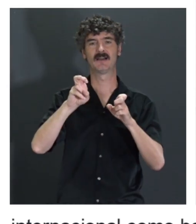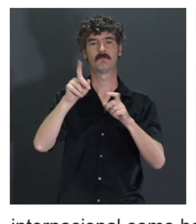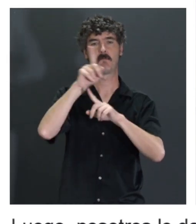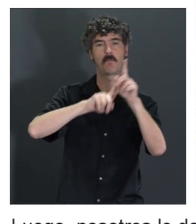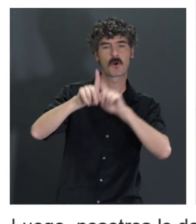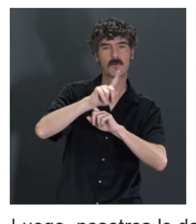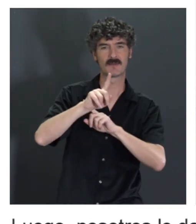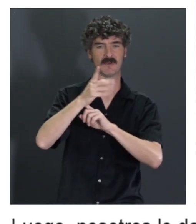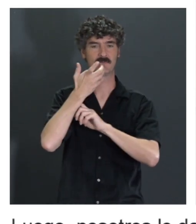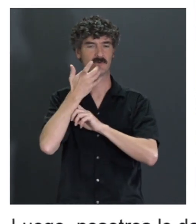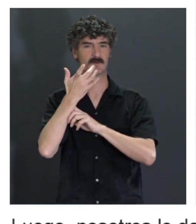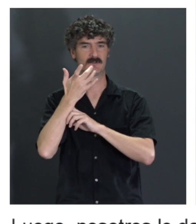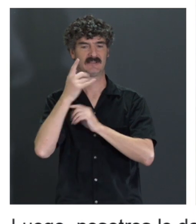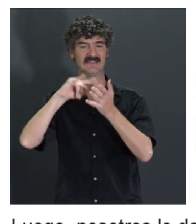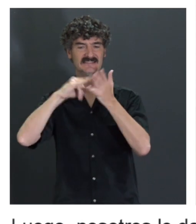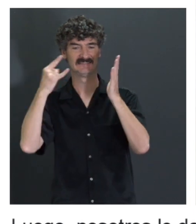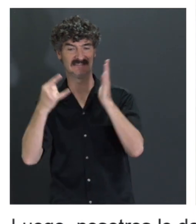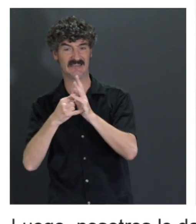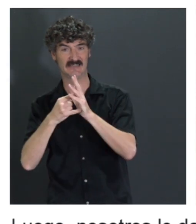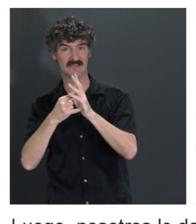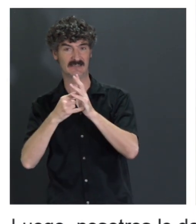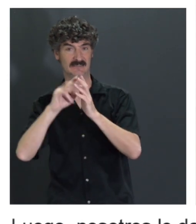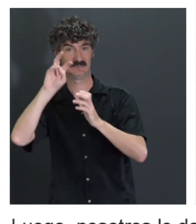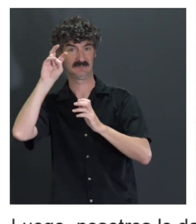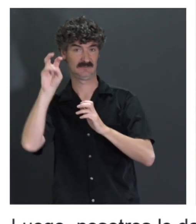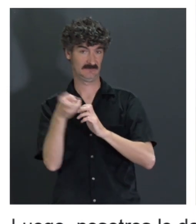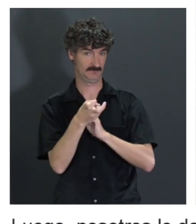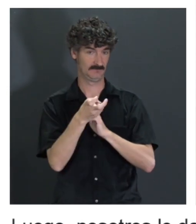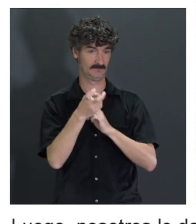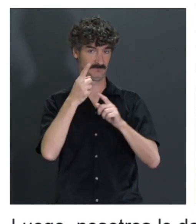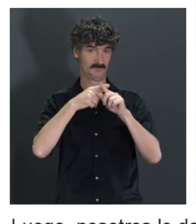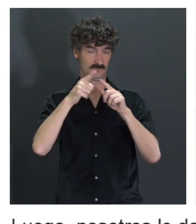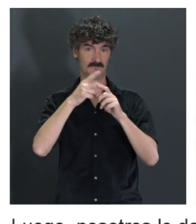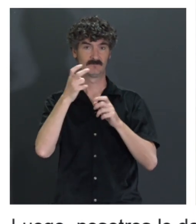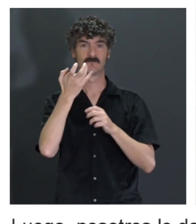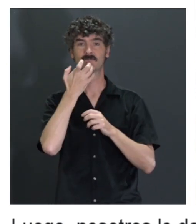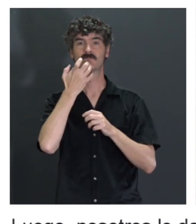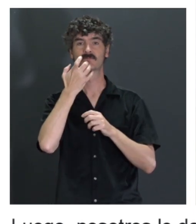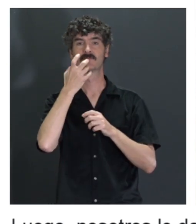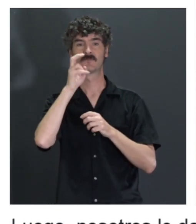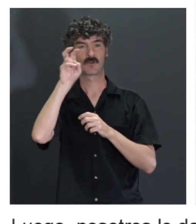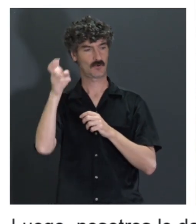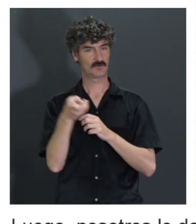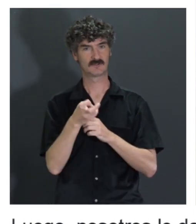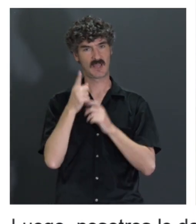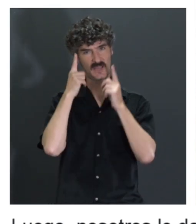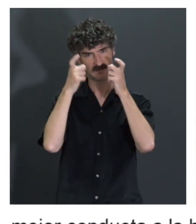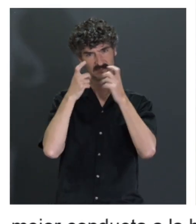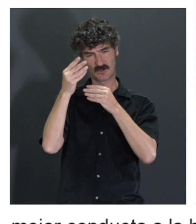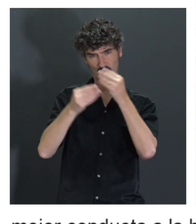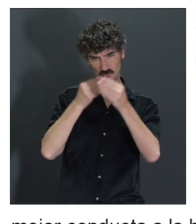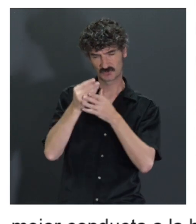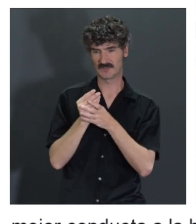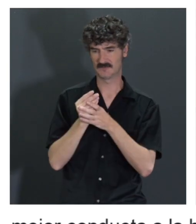con las técnicas que te dan las Wicca en cada caso, en plan, por ejemplo, oye, siempre intenta utilizar,